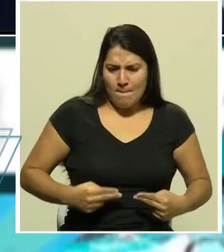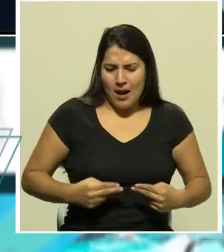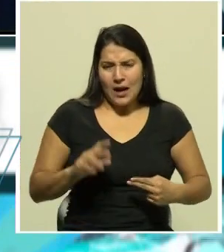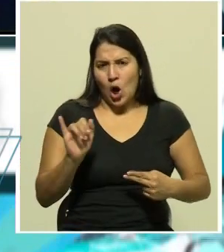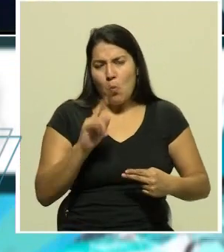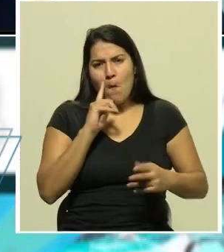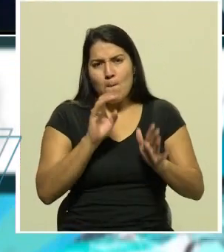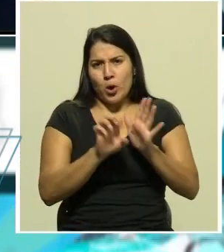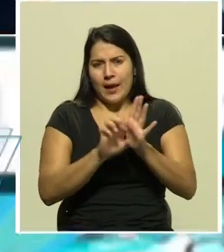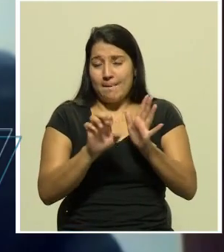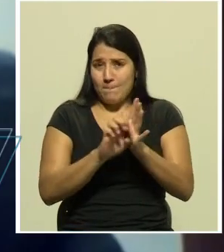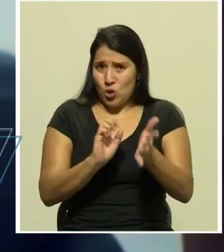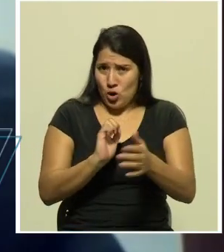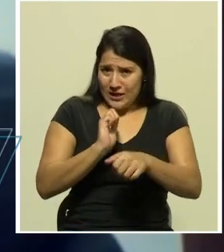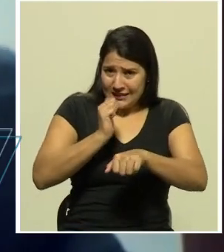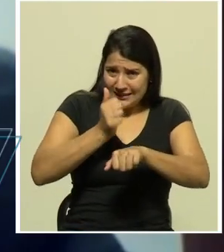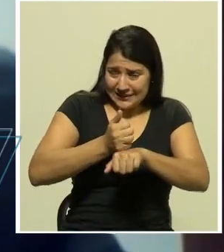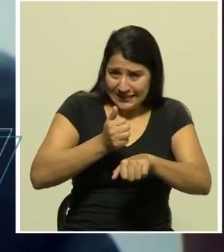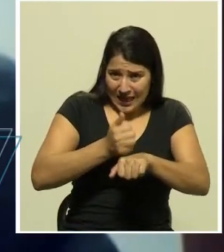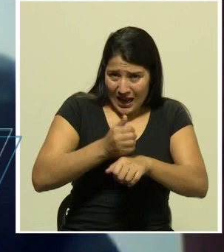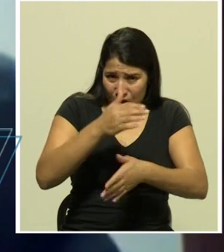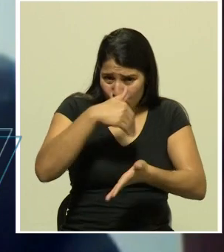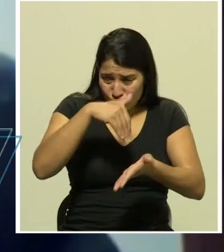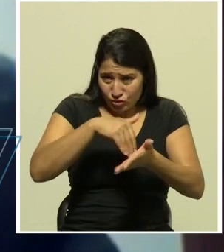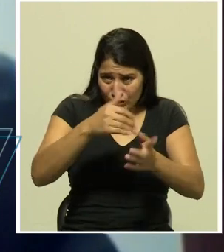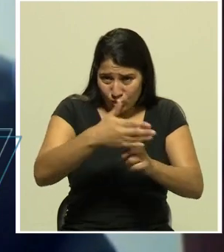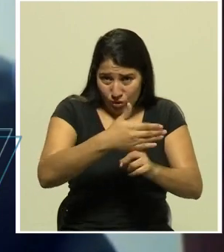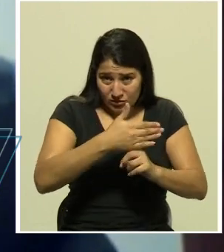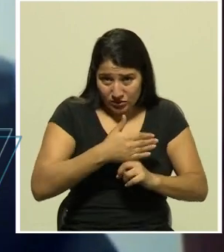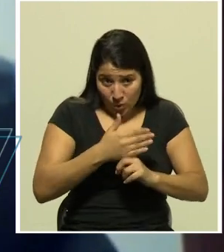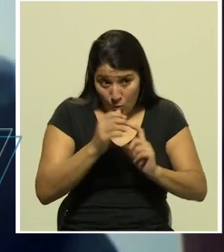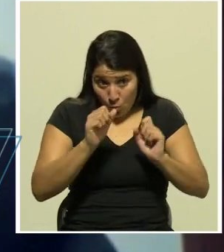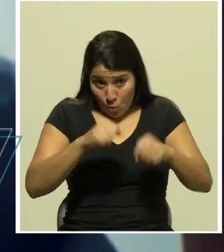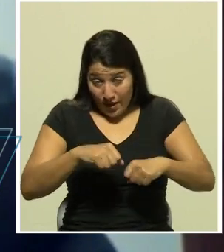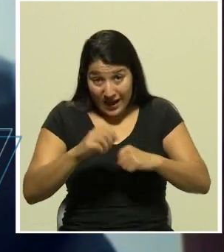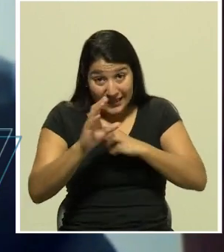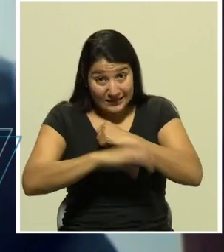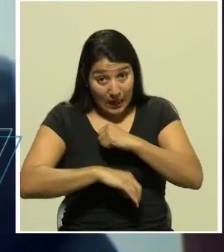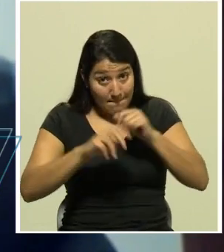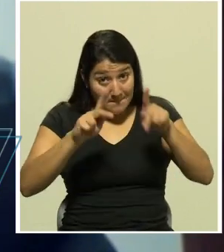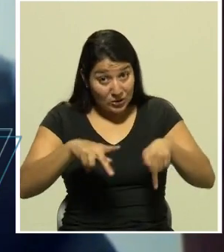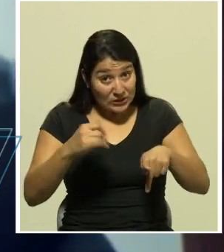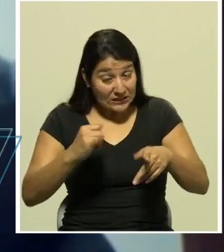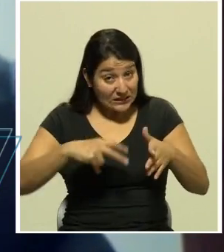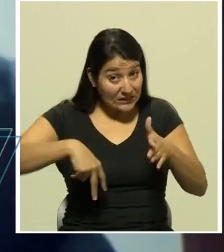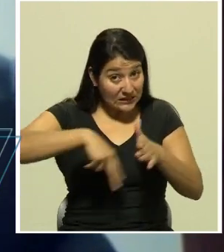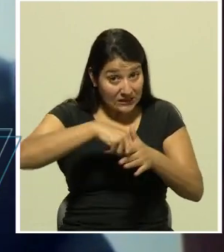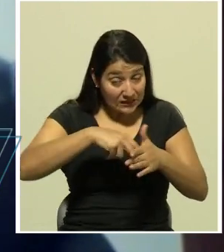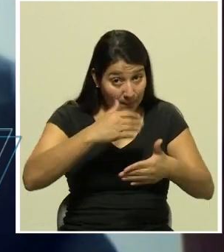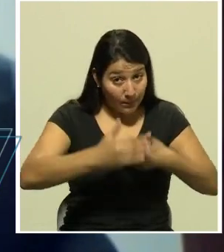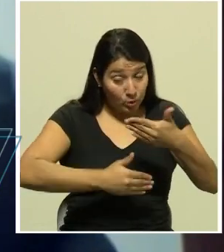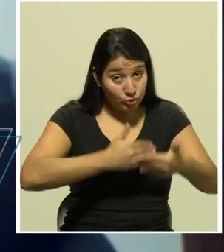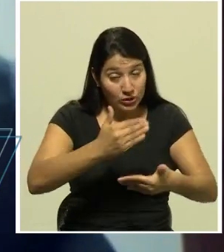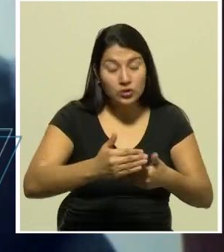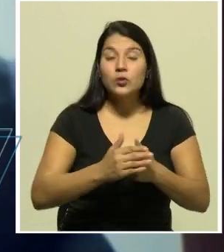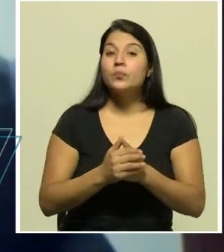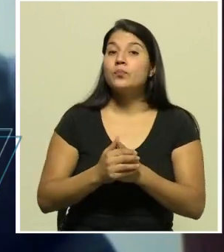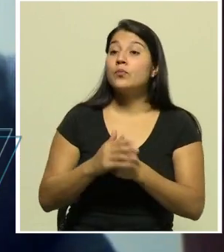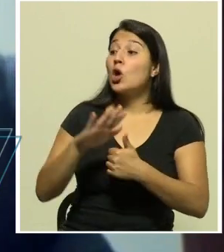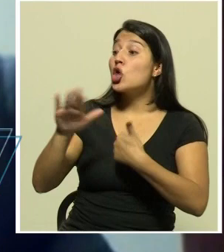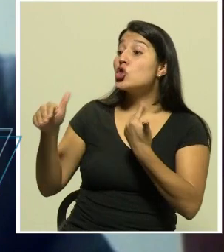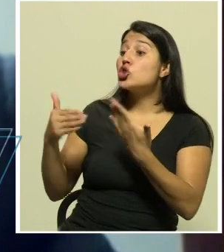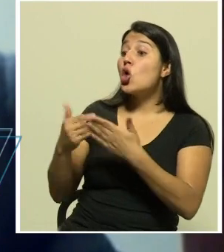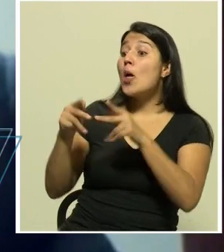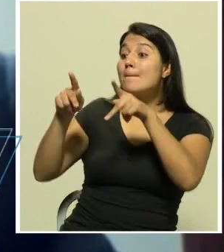En general estamos en el régimen del sector público todas las personas involucradas que estamos en la atención de la